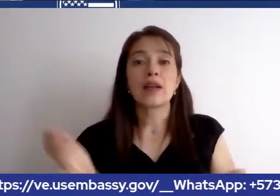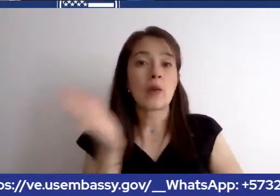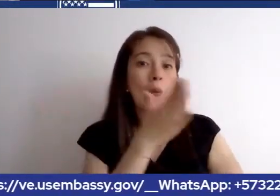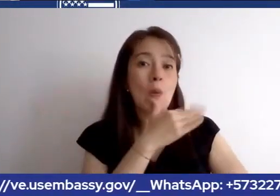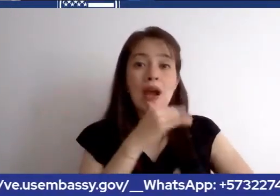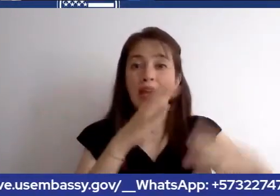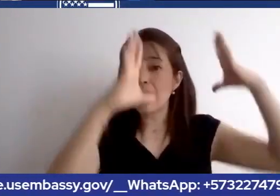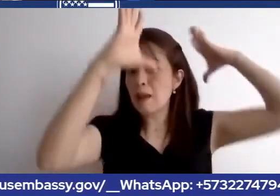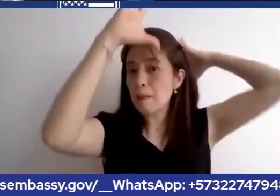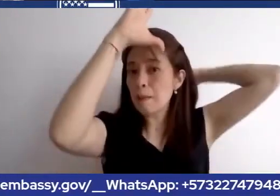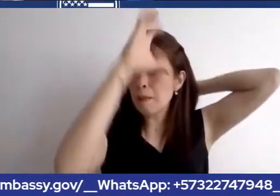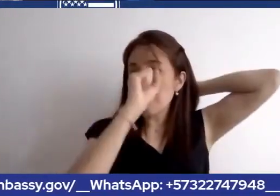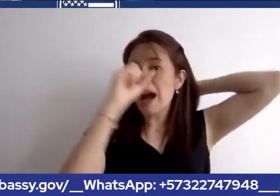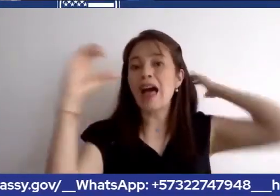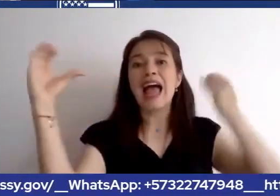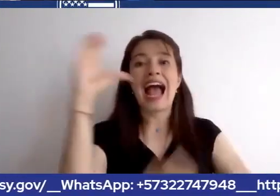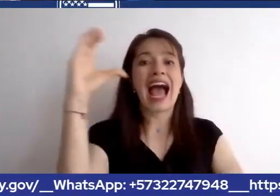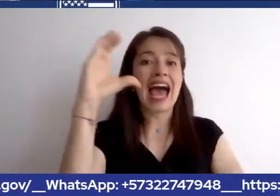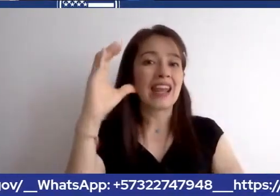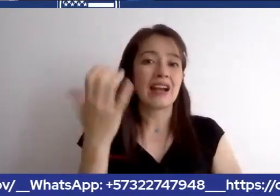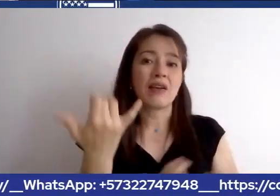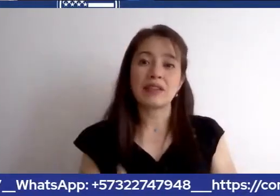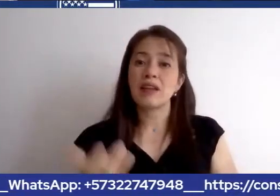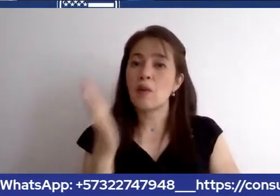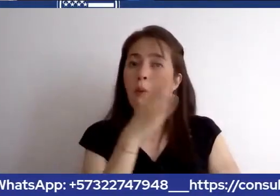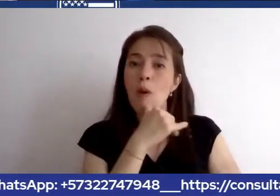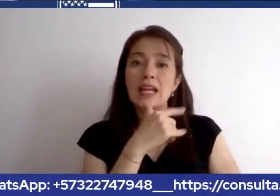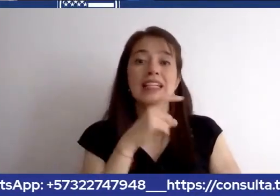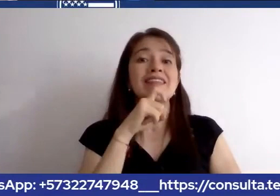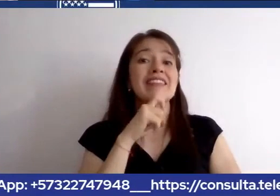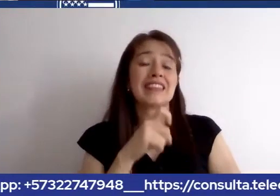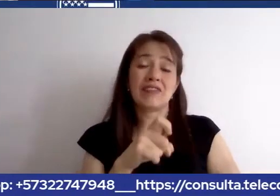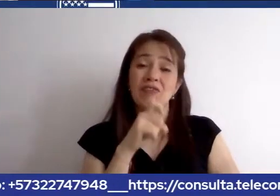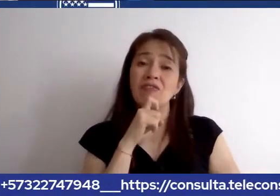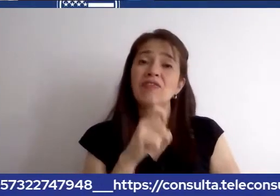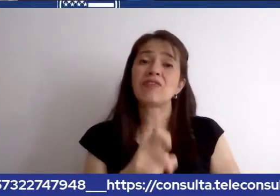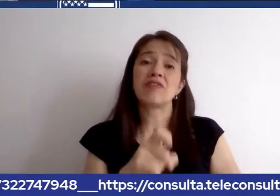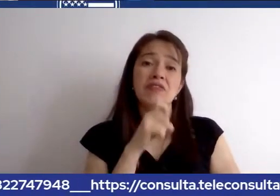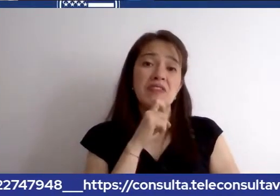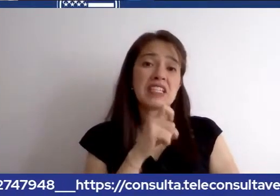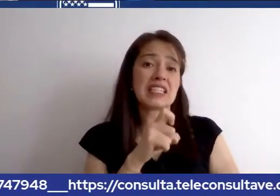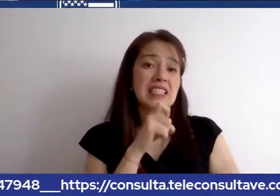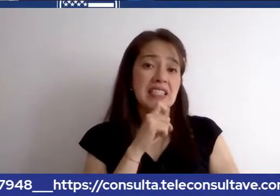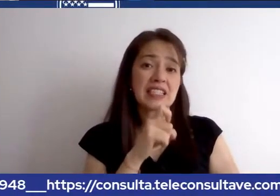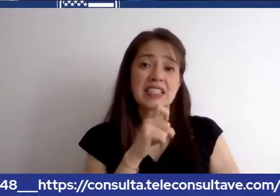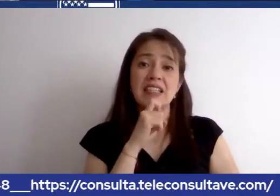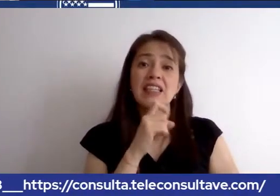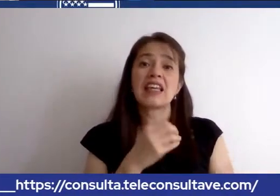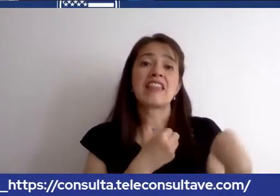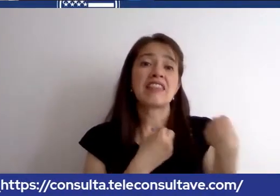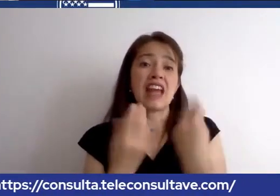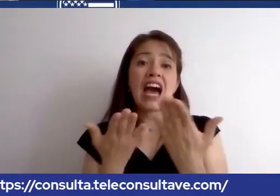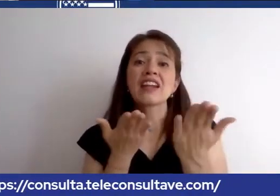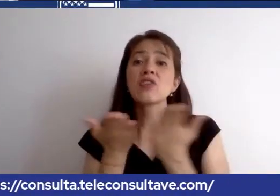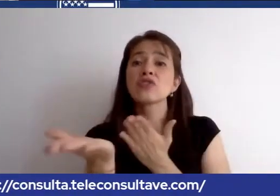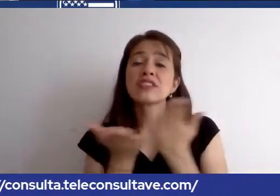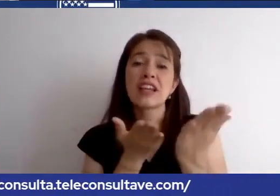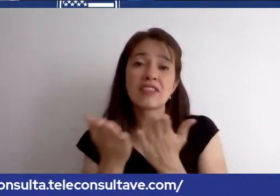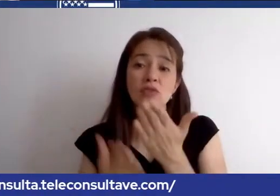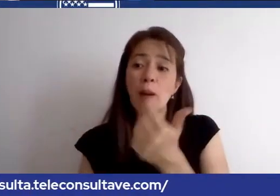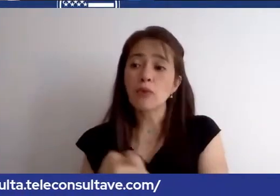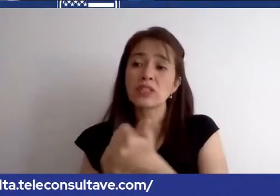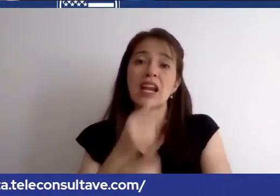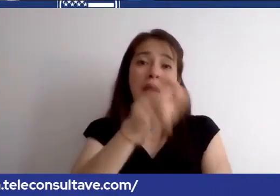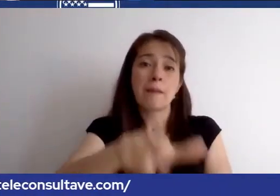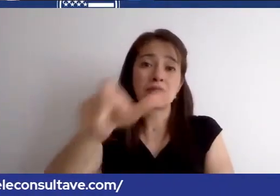Caracas, no hay, pues es muy difícil proveer servicios para los ciudadanos americanos